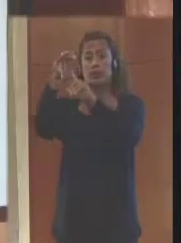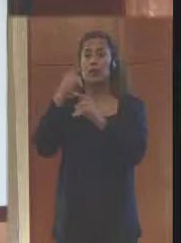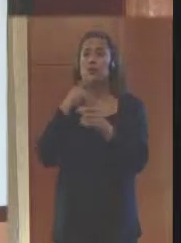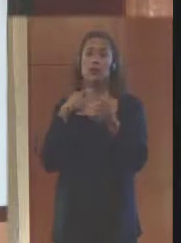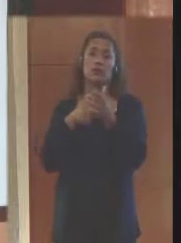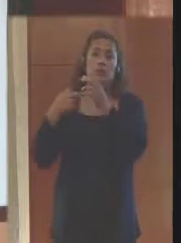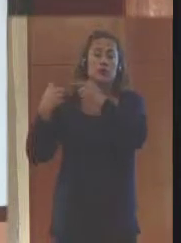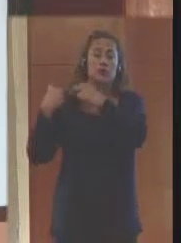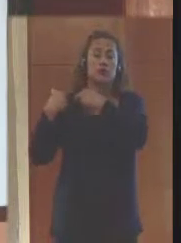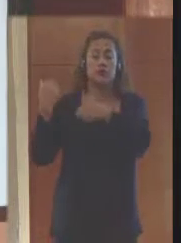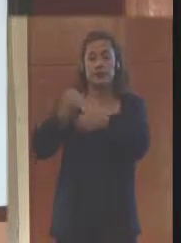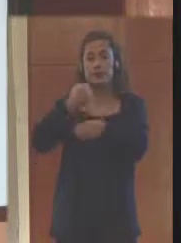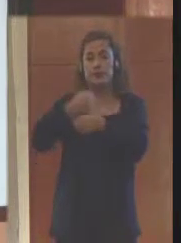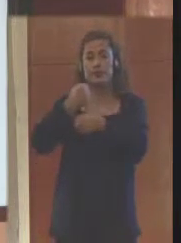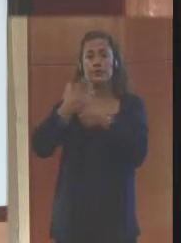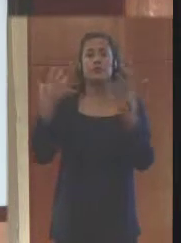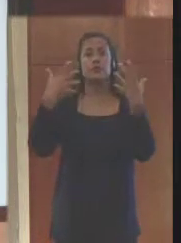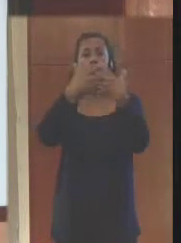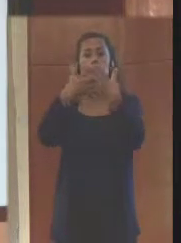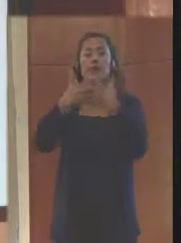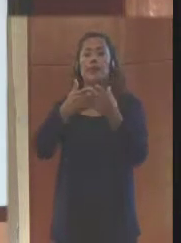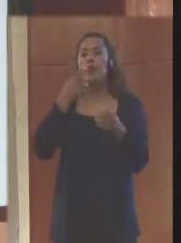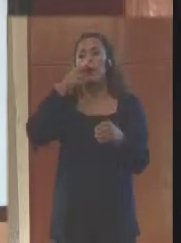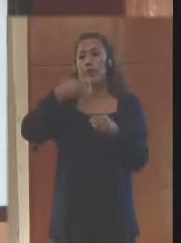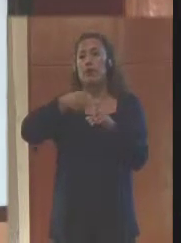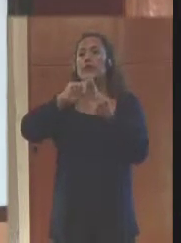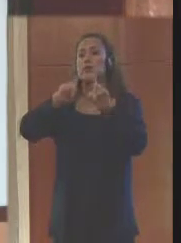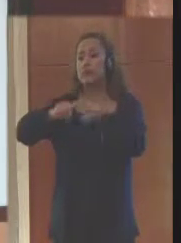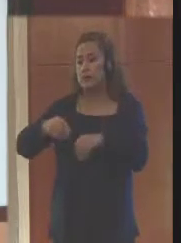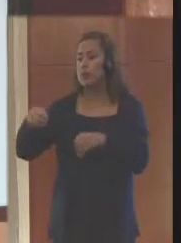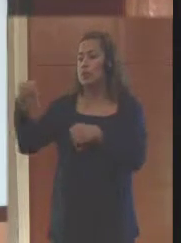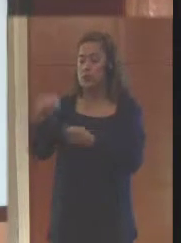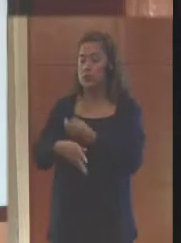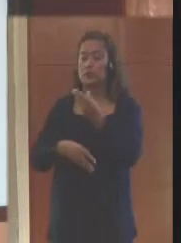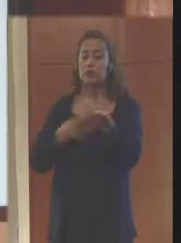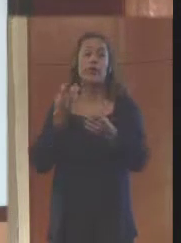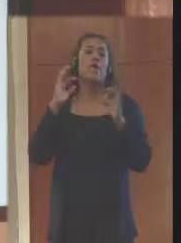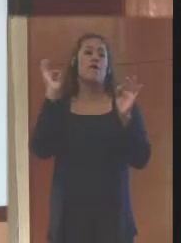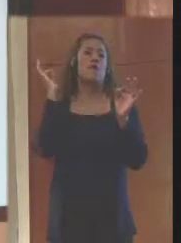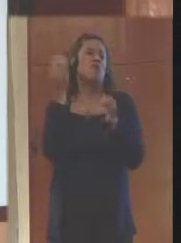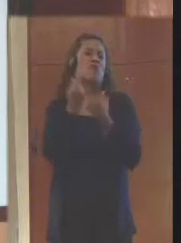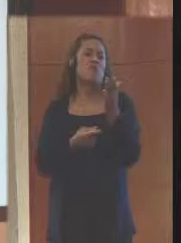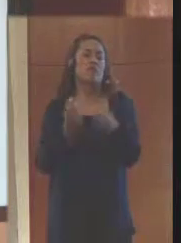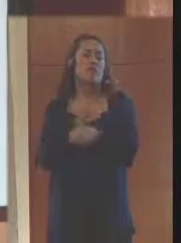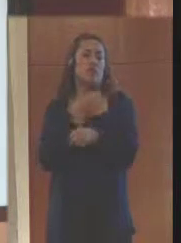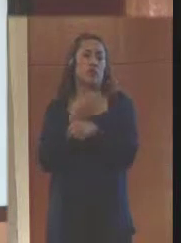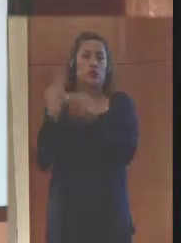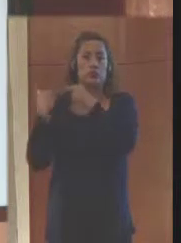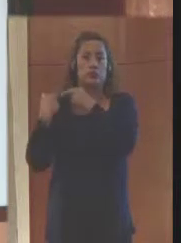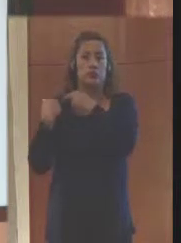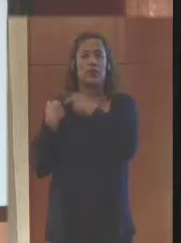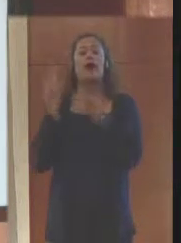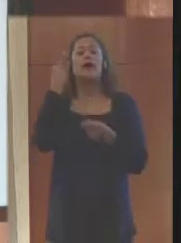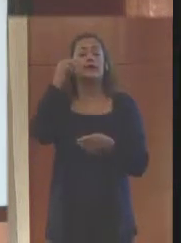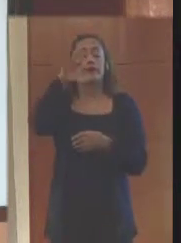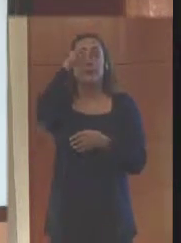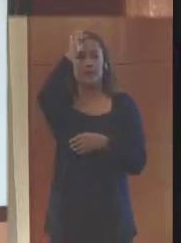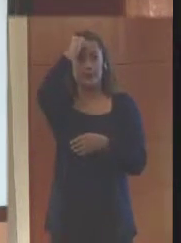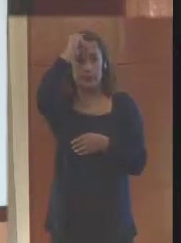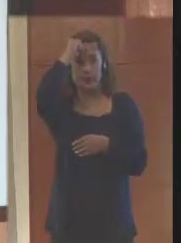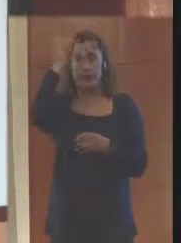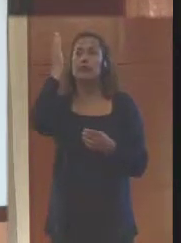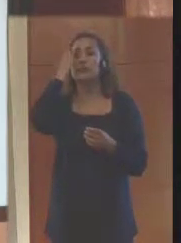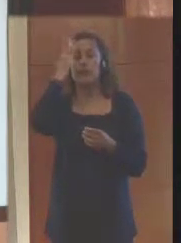como Responsabilidad Integral o Ecopetrol que tienen una función desde el conocimiento del riesgo, la